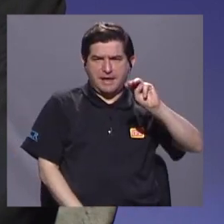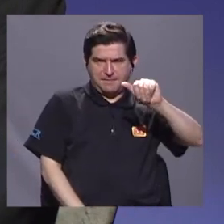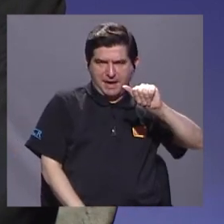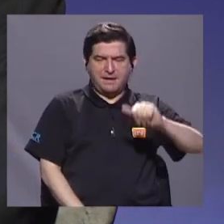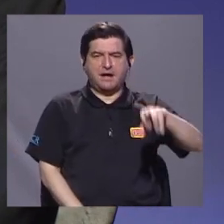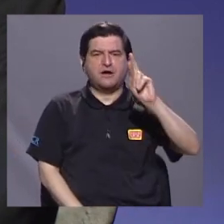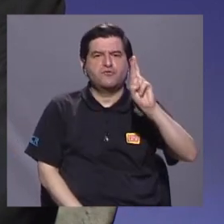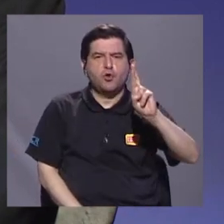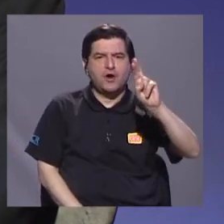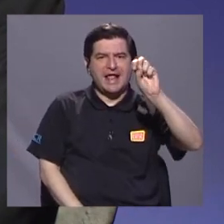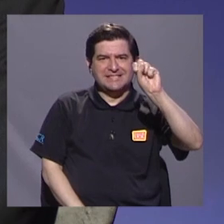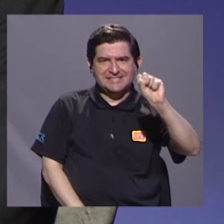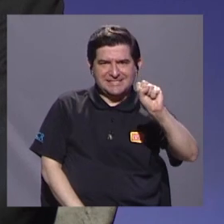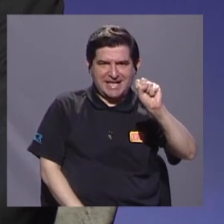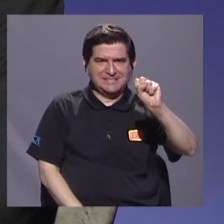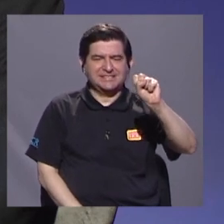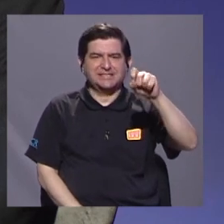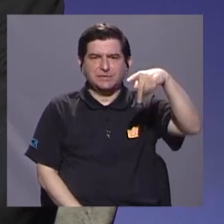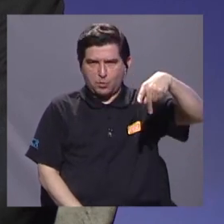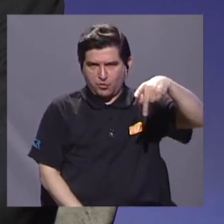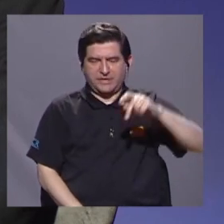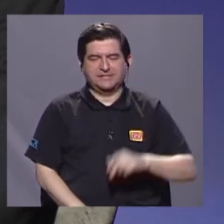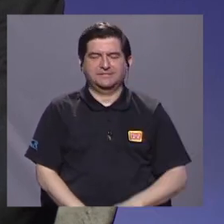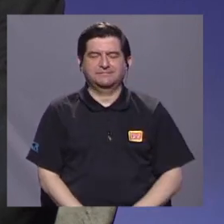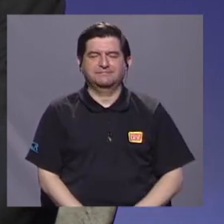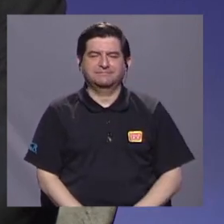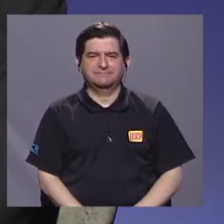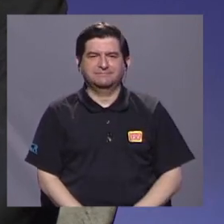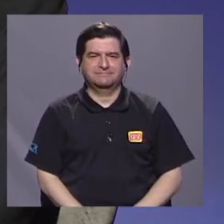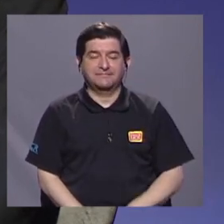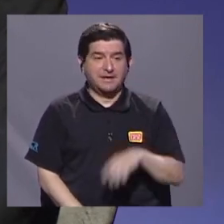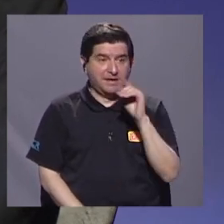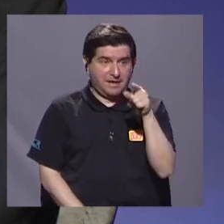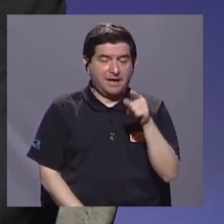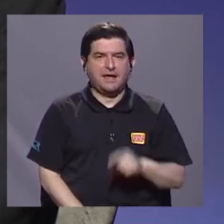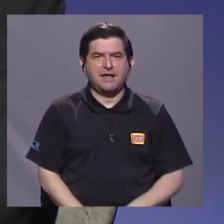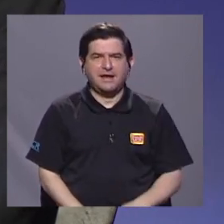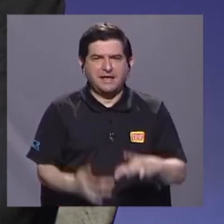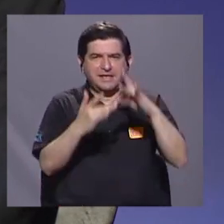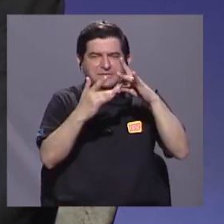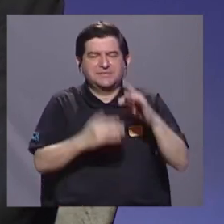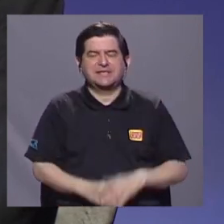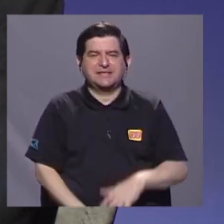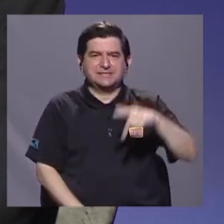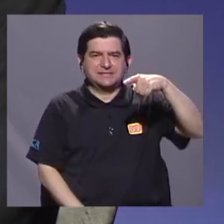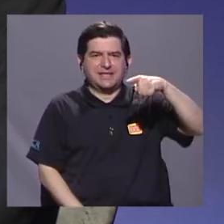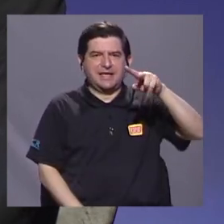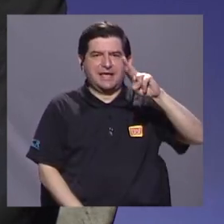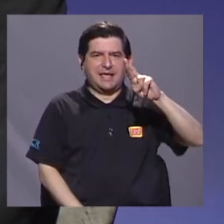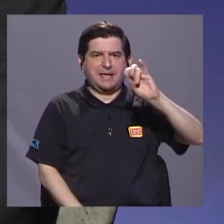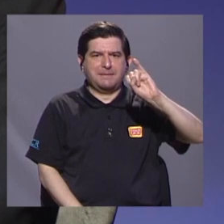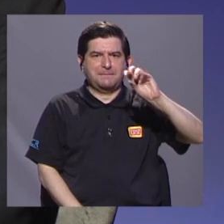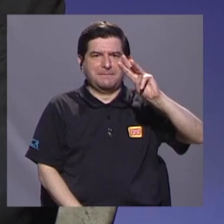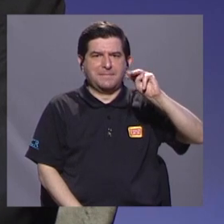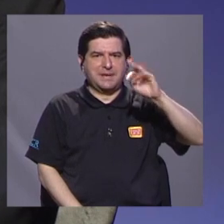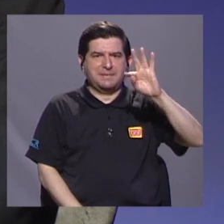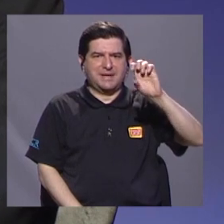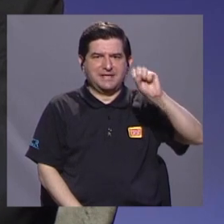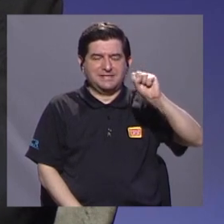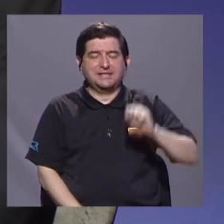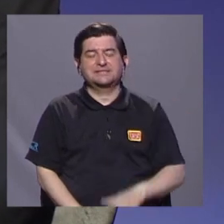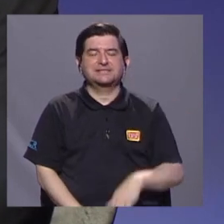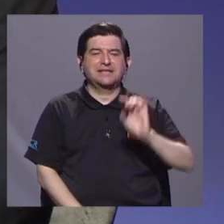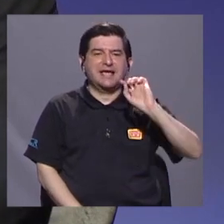Ronald Sánchez Porras, quien es primatólogo, ex profesor de la